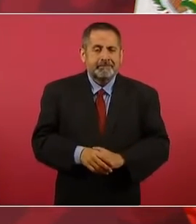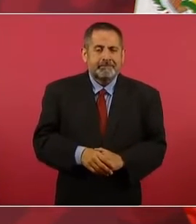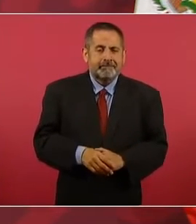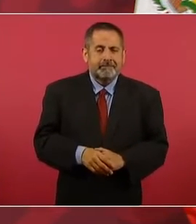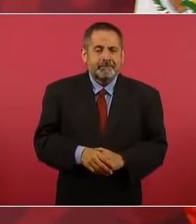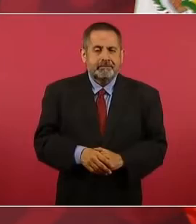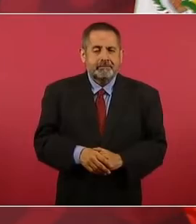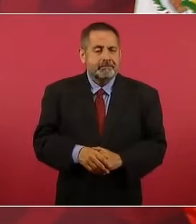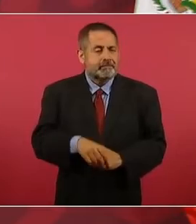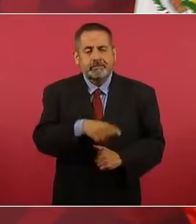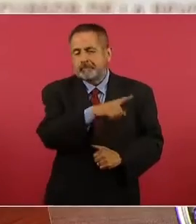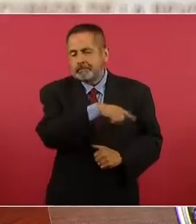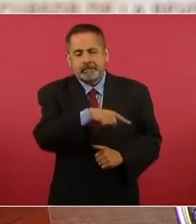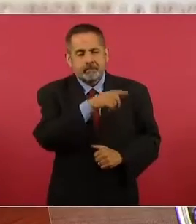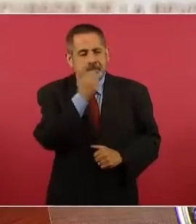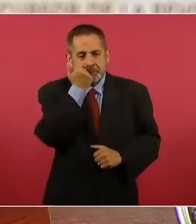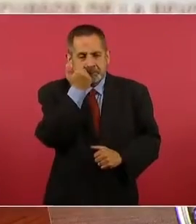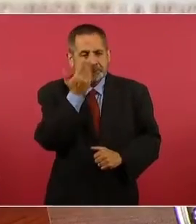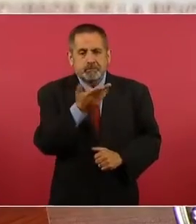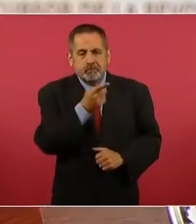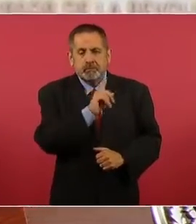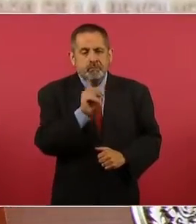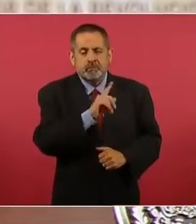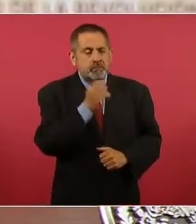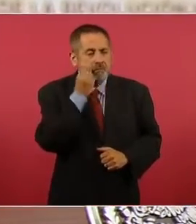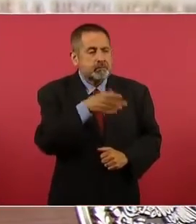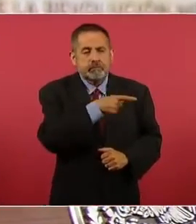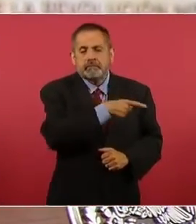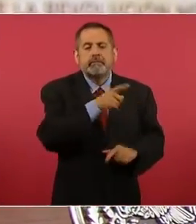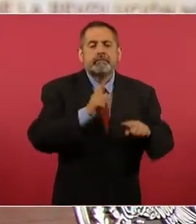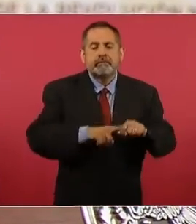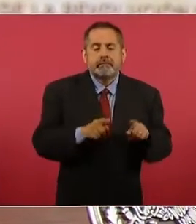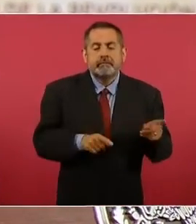Lo que no quieren es que